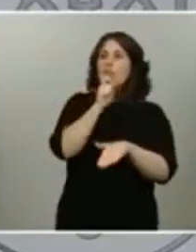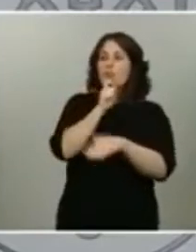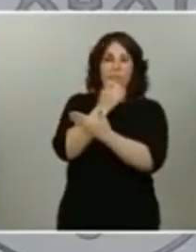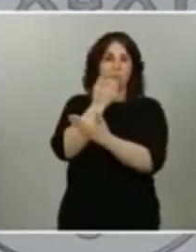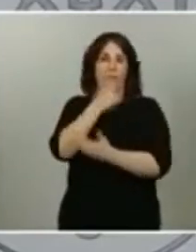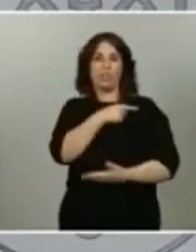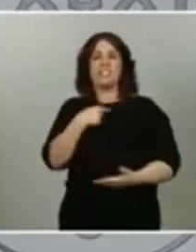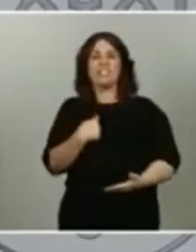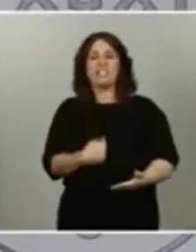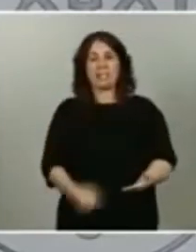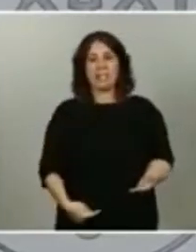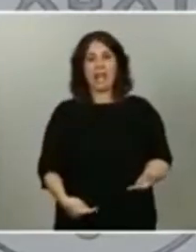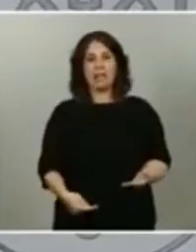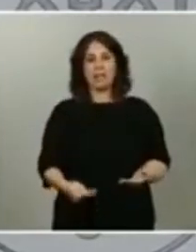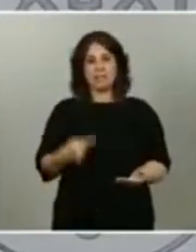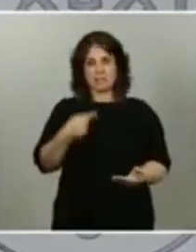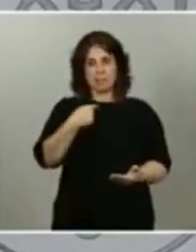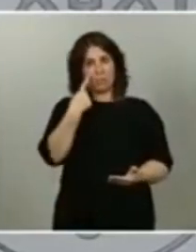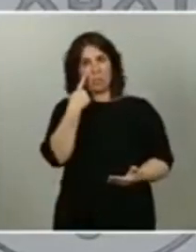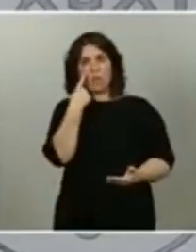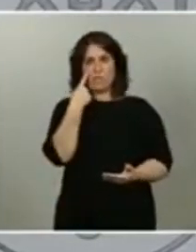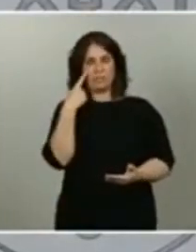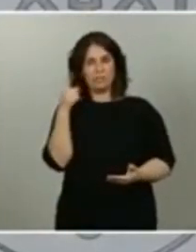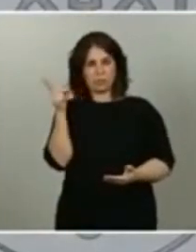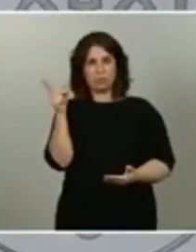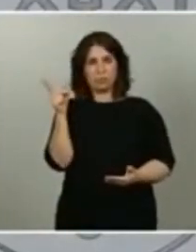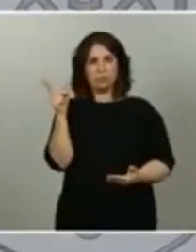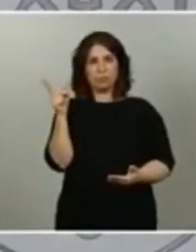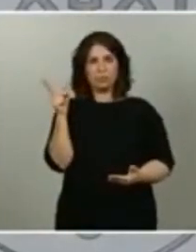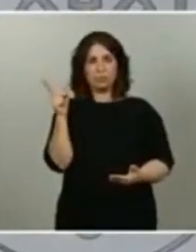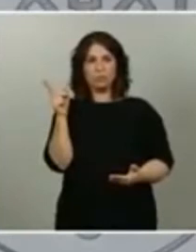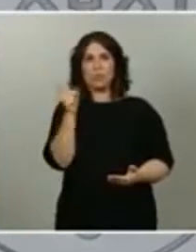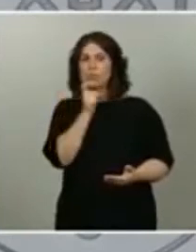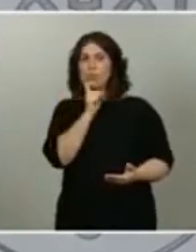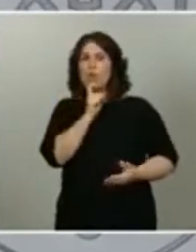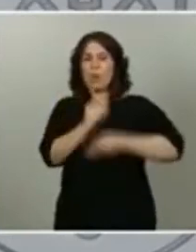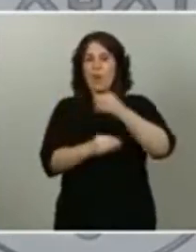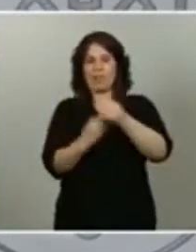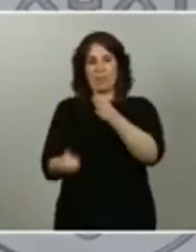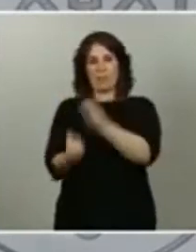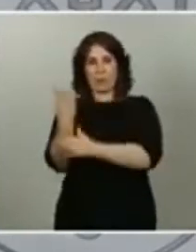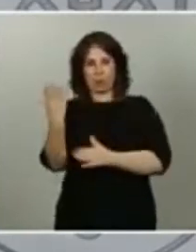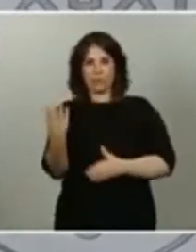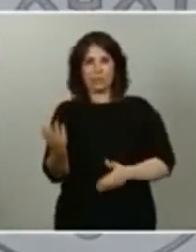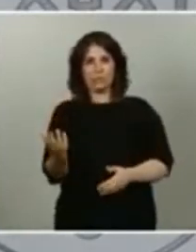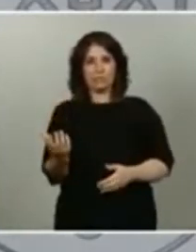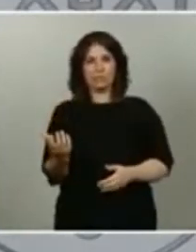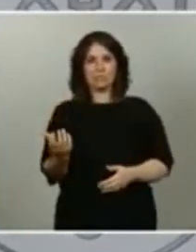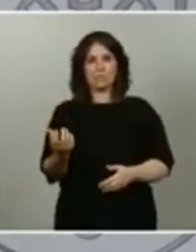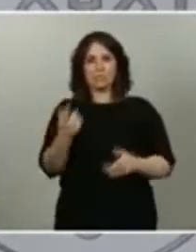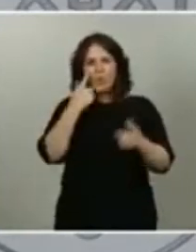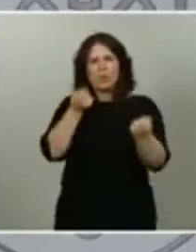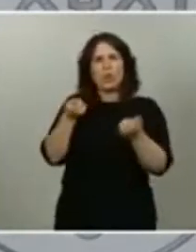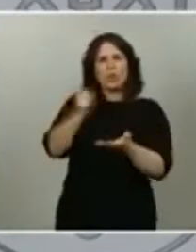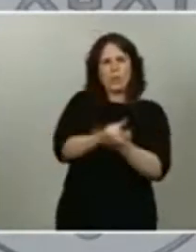Seguimos muy atentamente siempre de qué manera se producen esos brotes, cómo se vuelven a controlar esos brotes, porque esto ha sido y